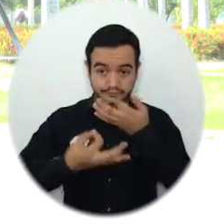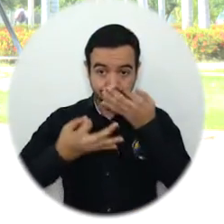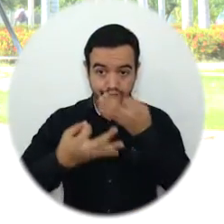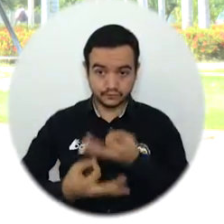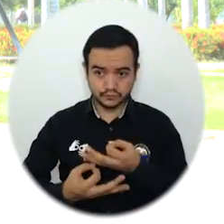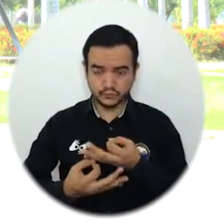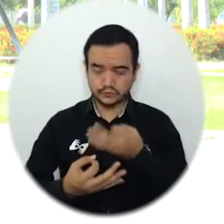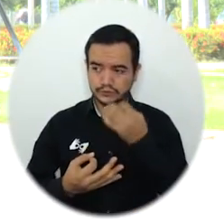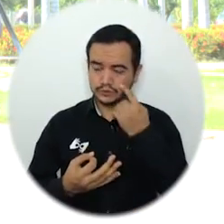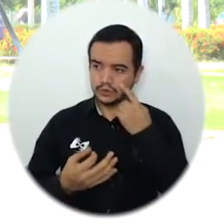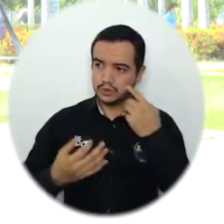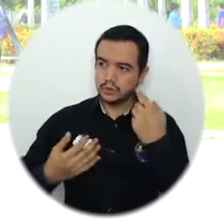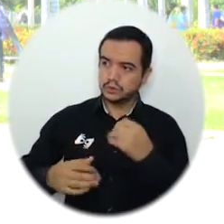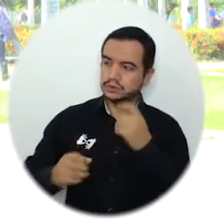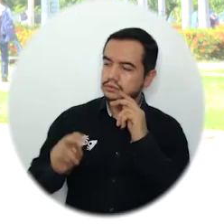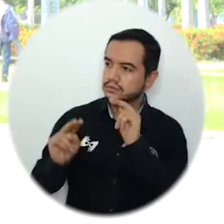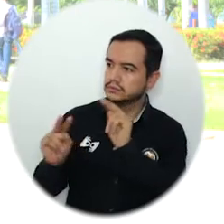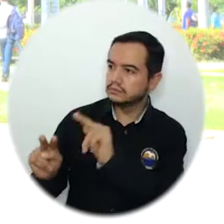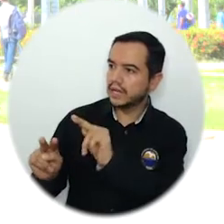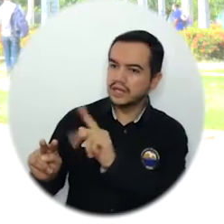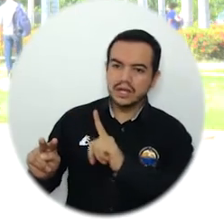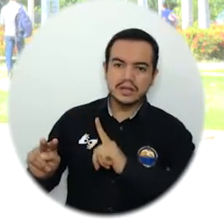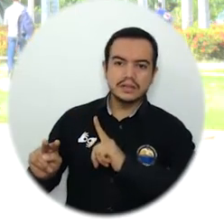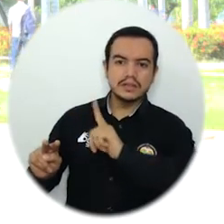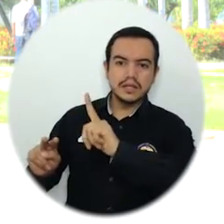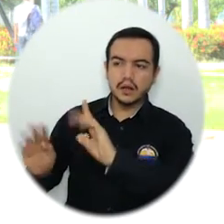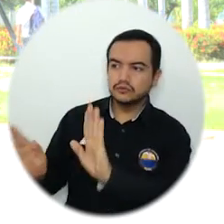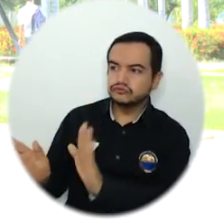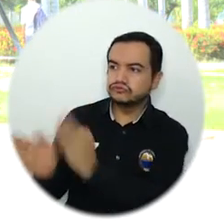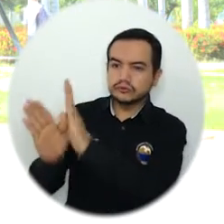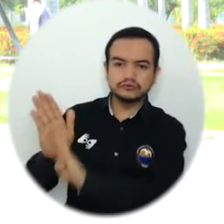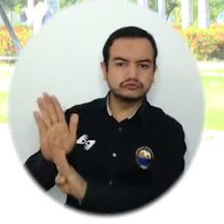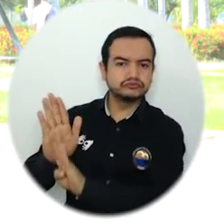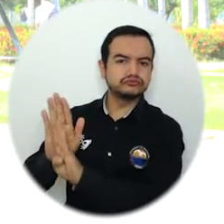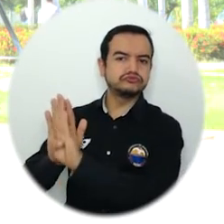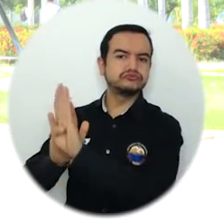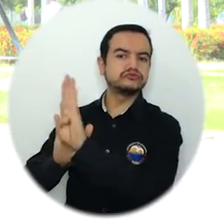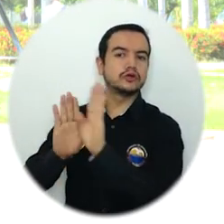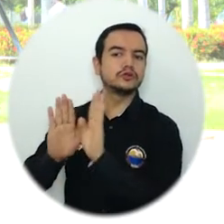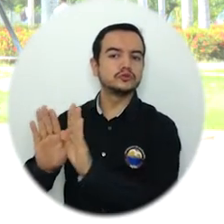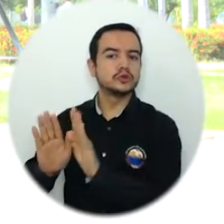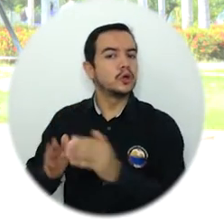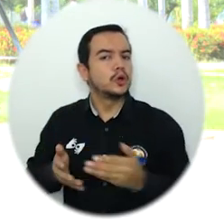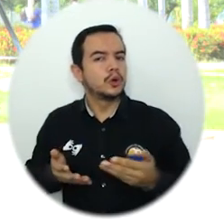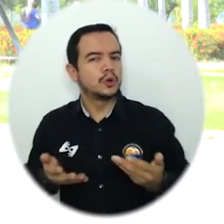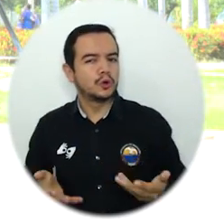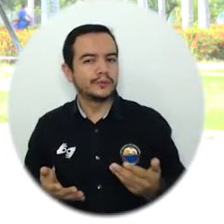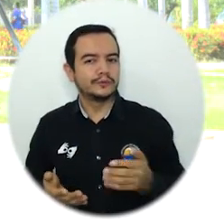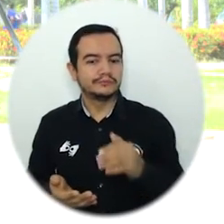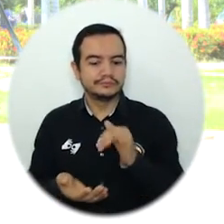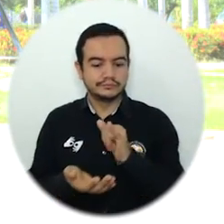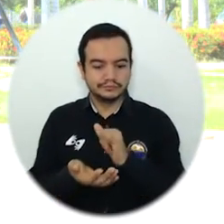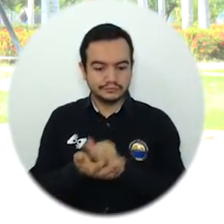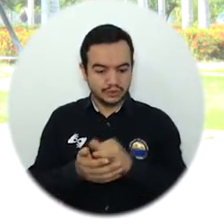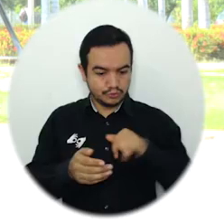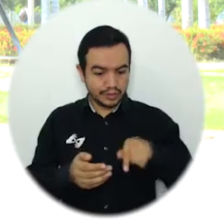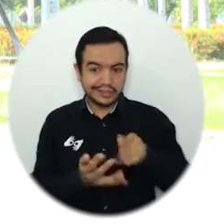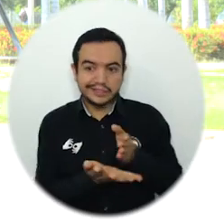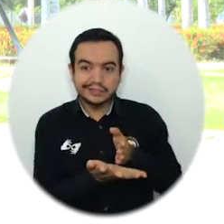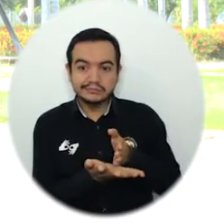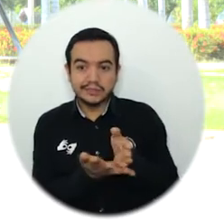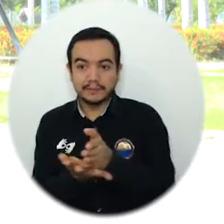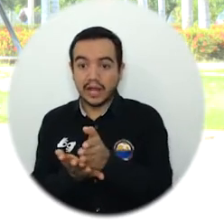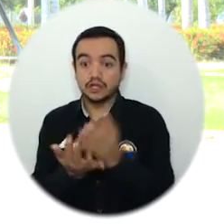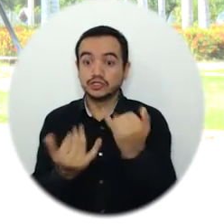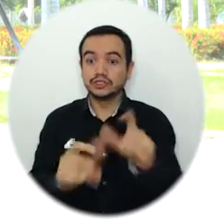Realmente se ha notado mucho el liderazgo y la gana de seguir creciendo y avanzando en el tema de que es